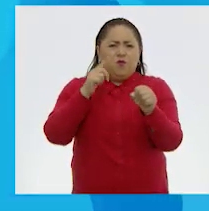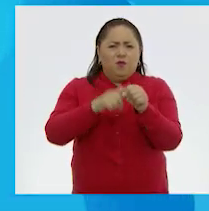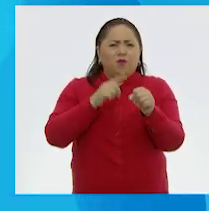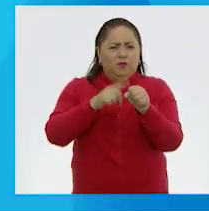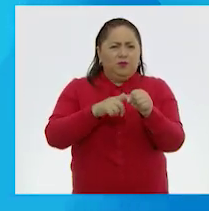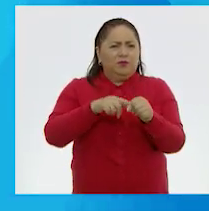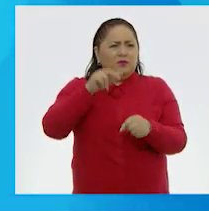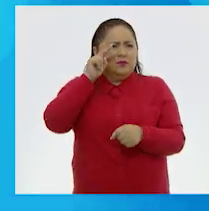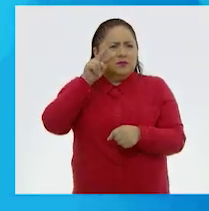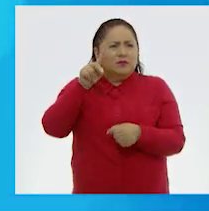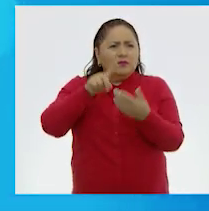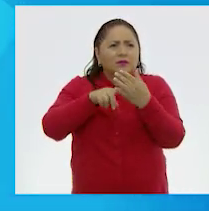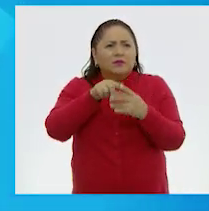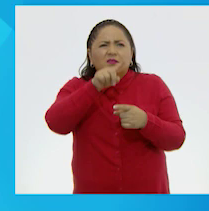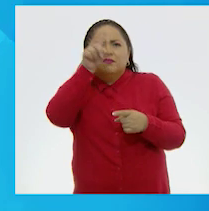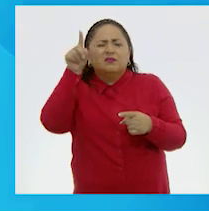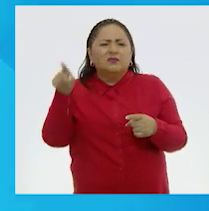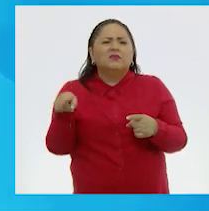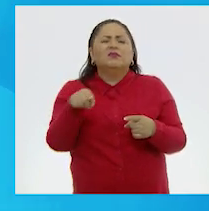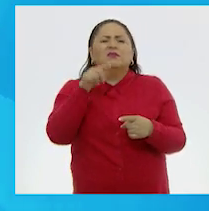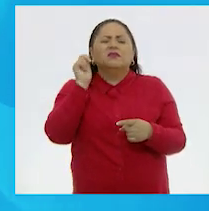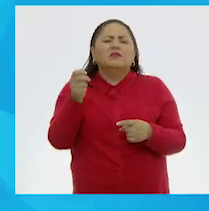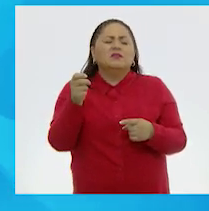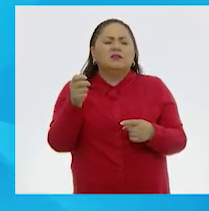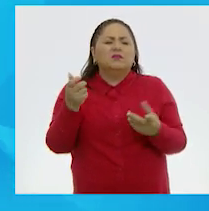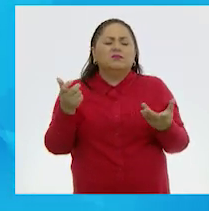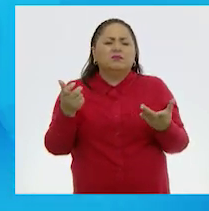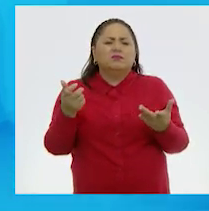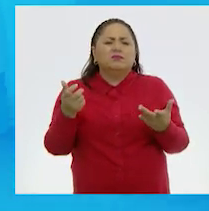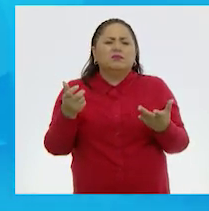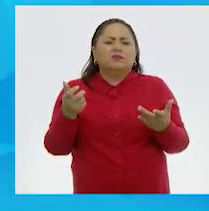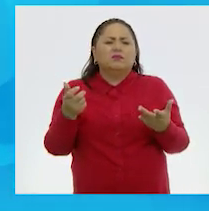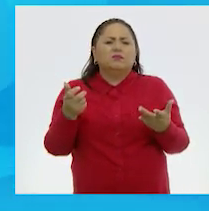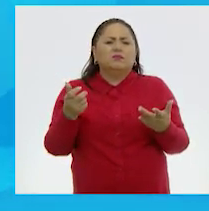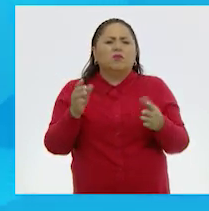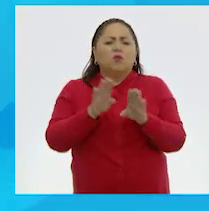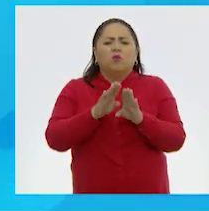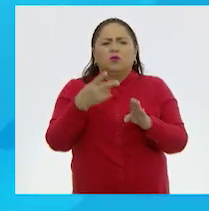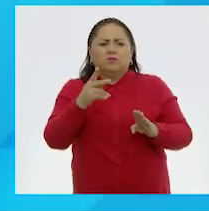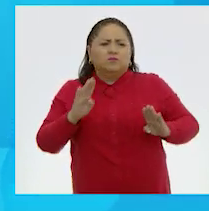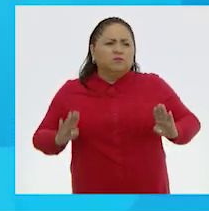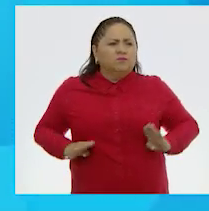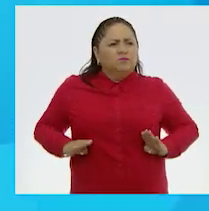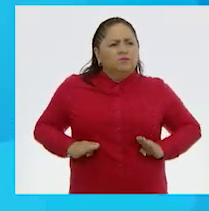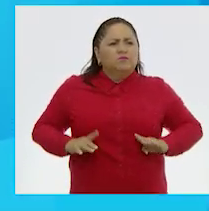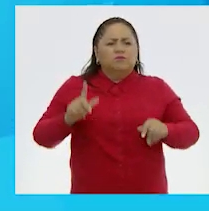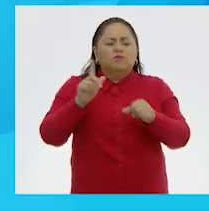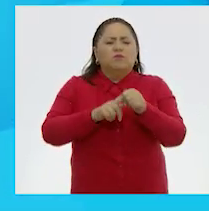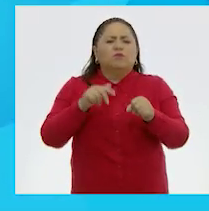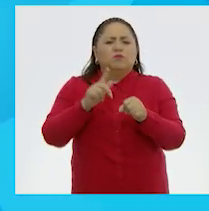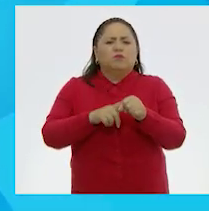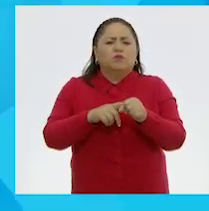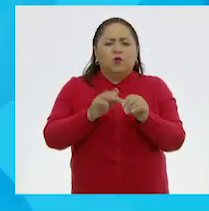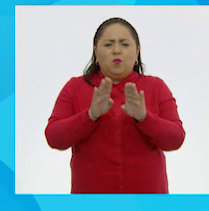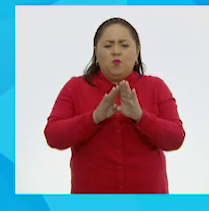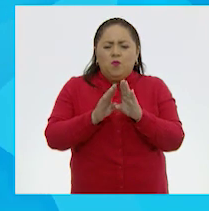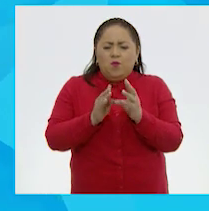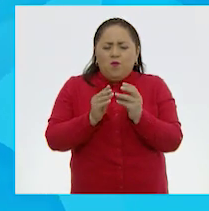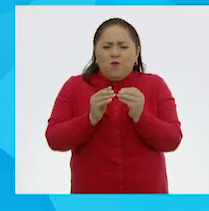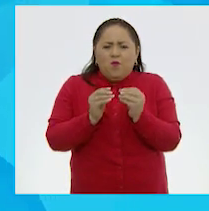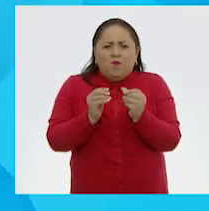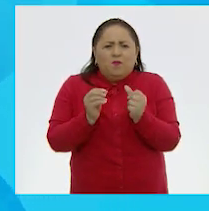están expresados ahí son del tipo de los colores cálidos.